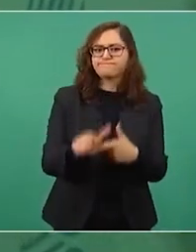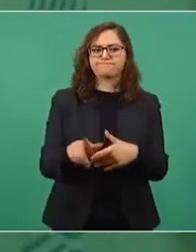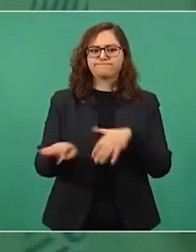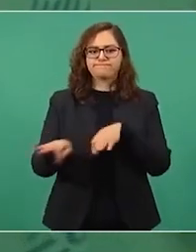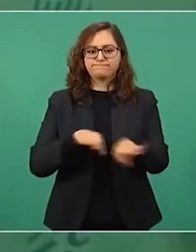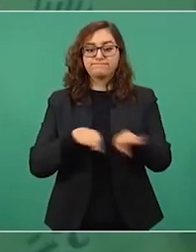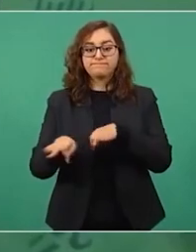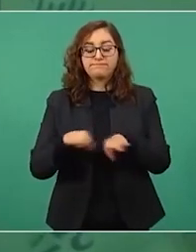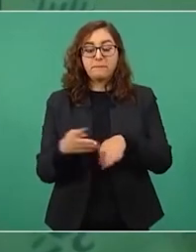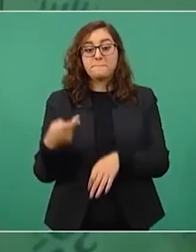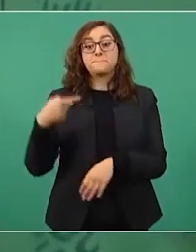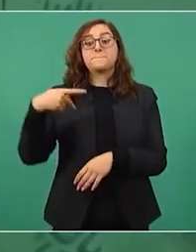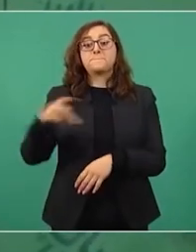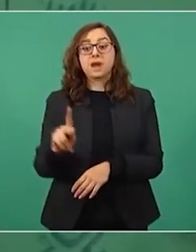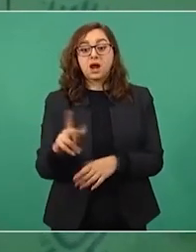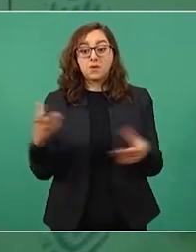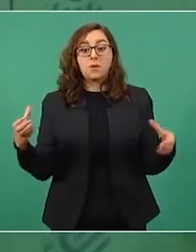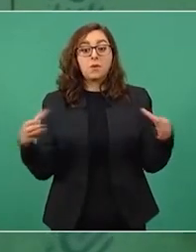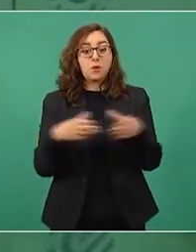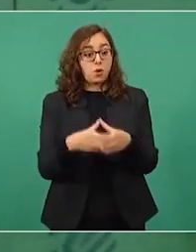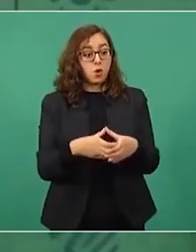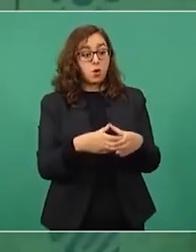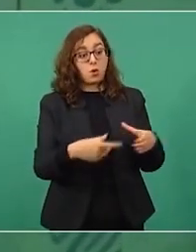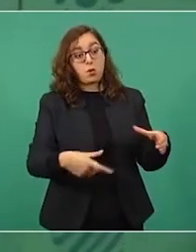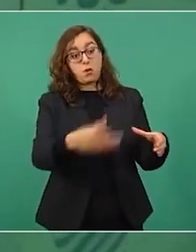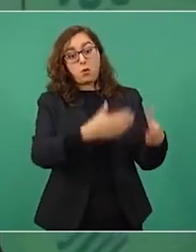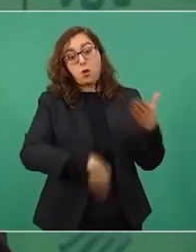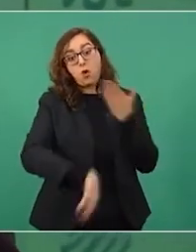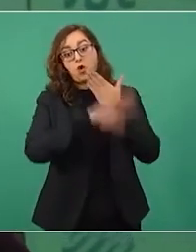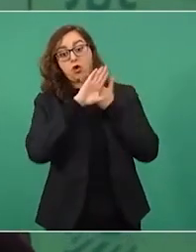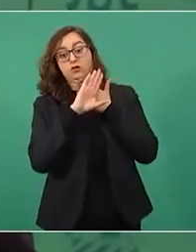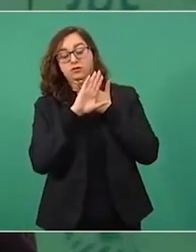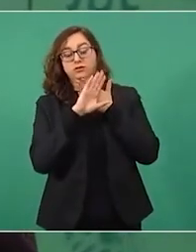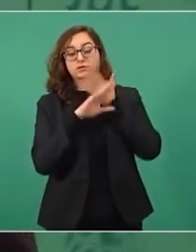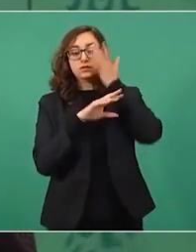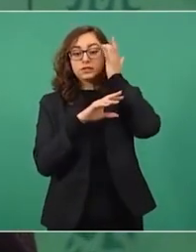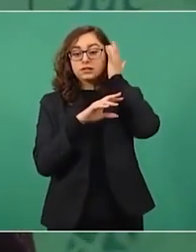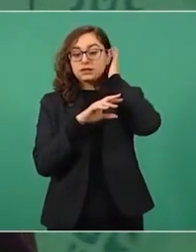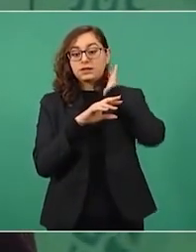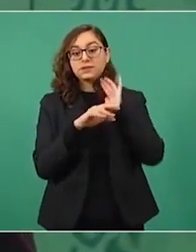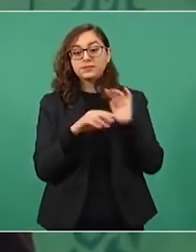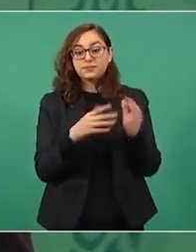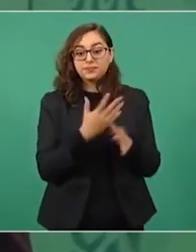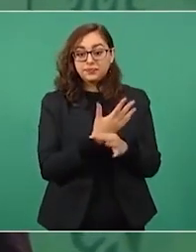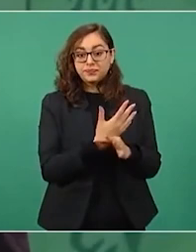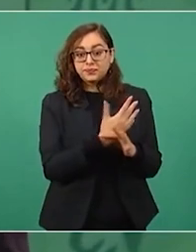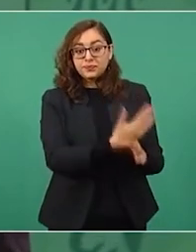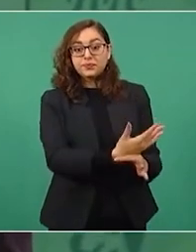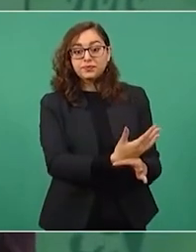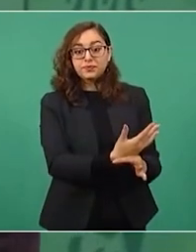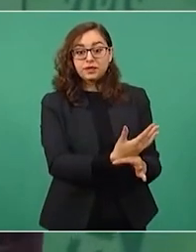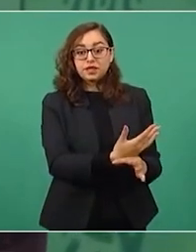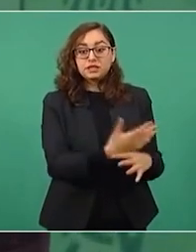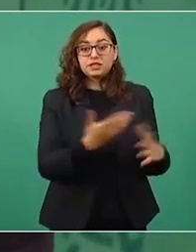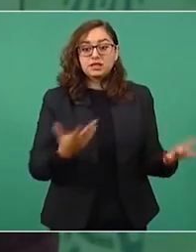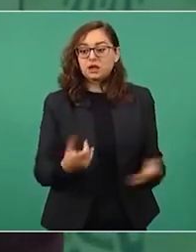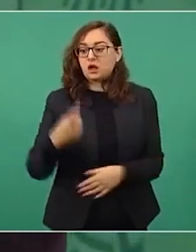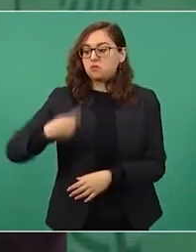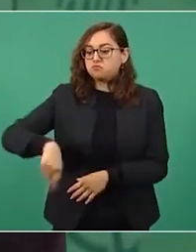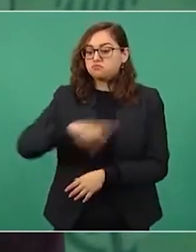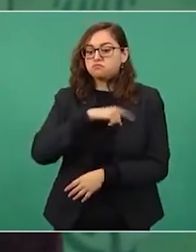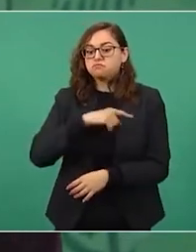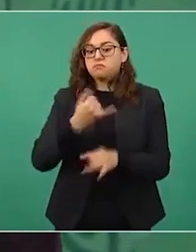adversarios primero plantearon de que lo que queríamos era ocultar información